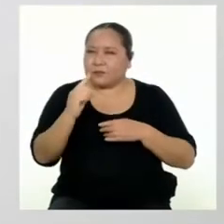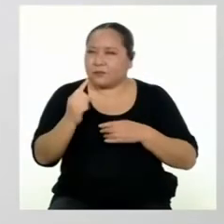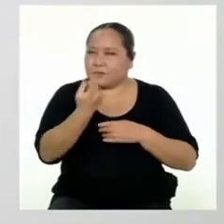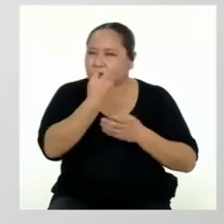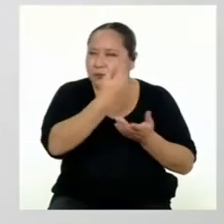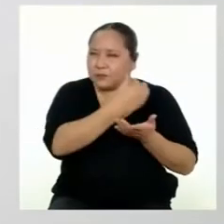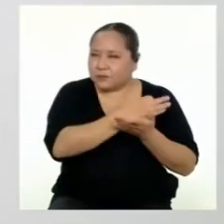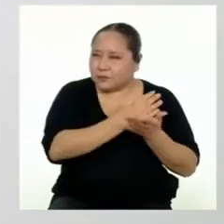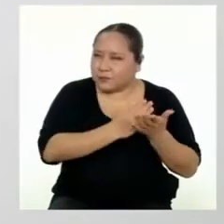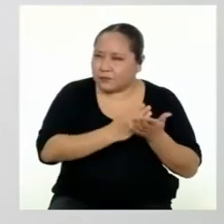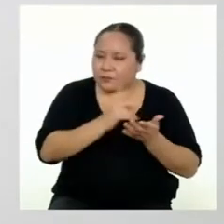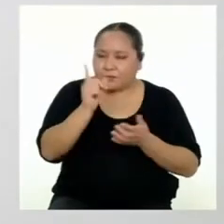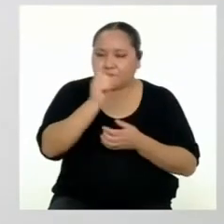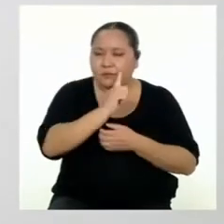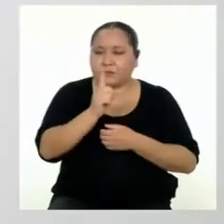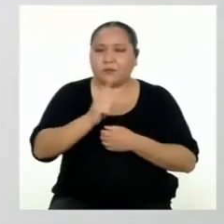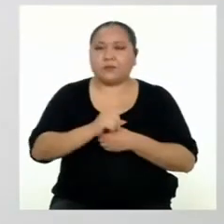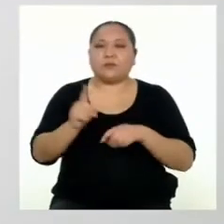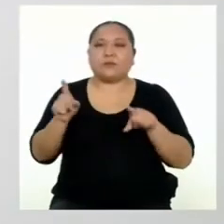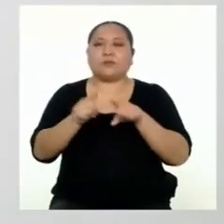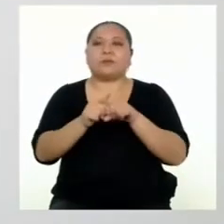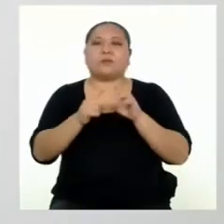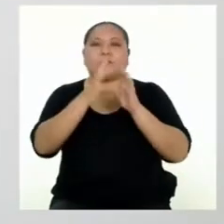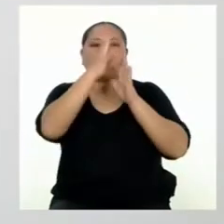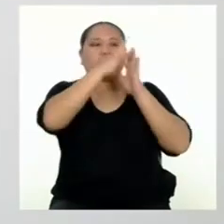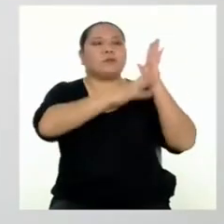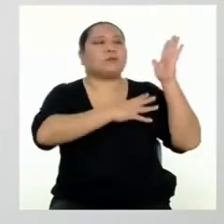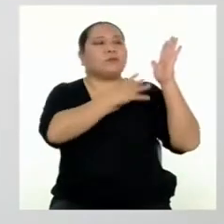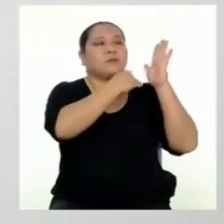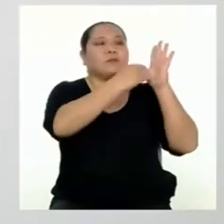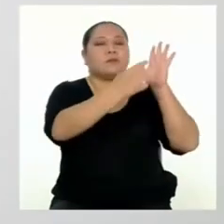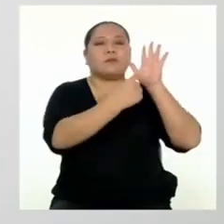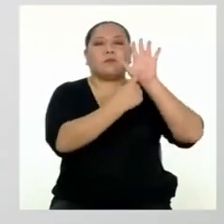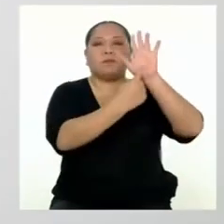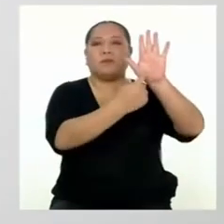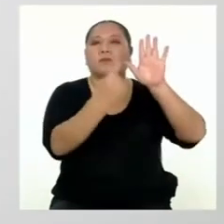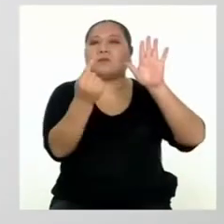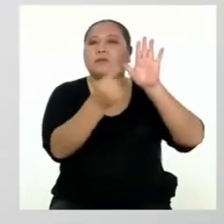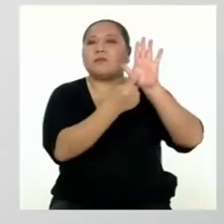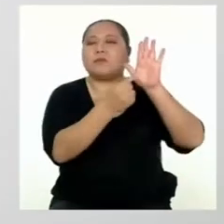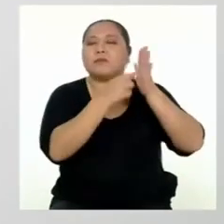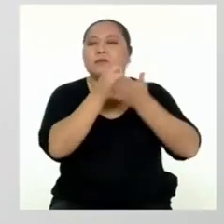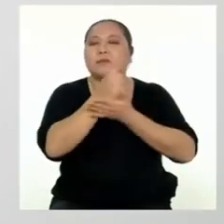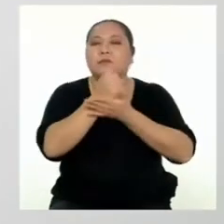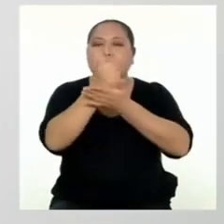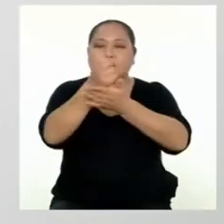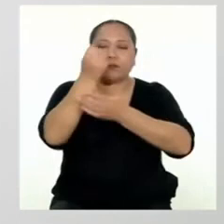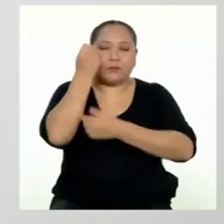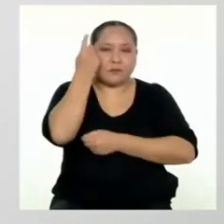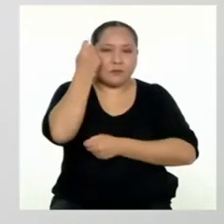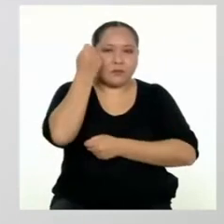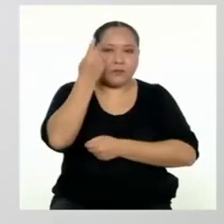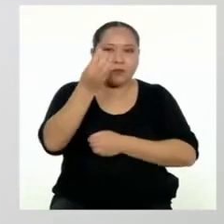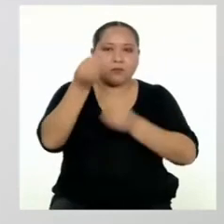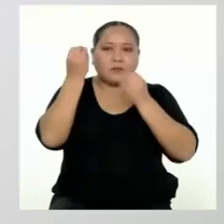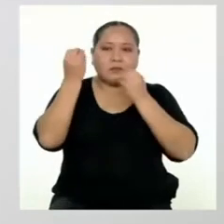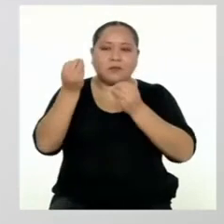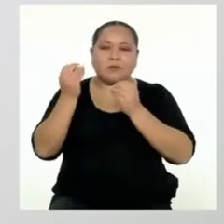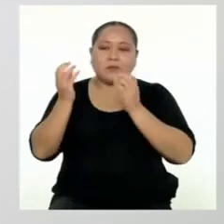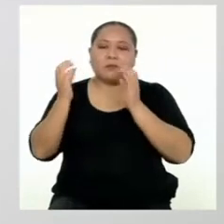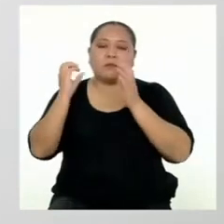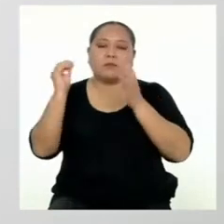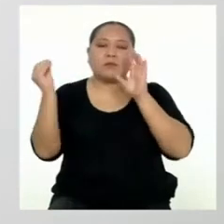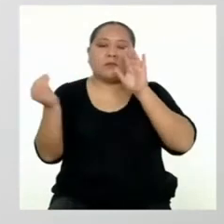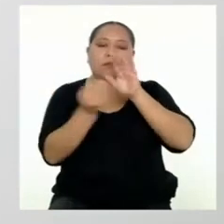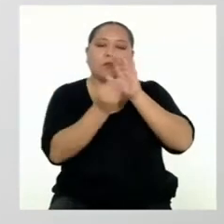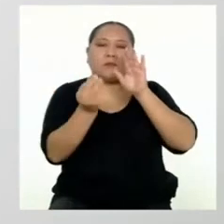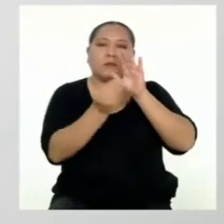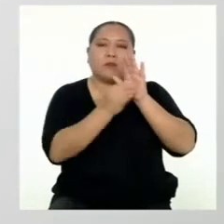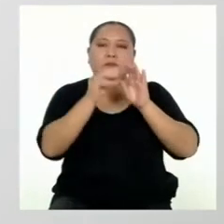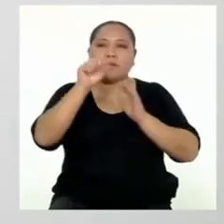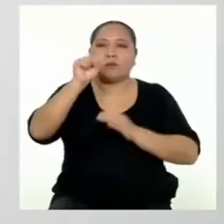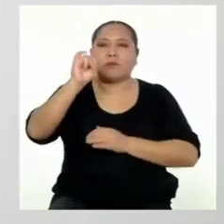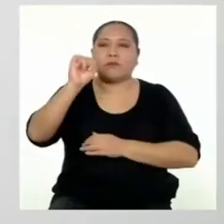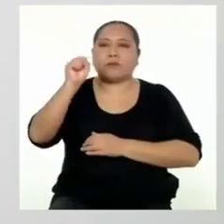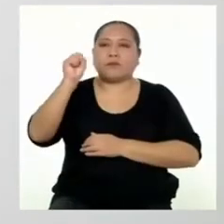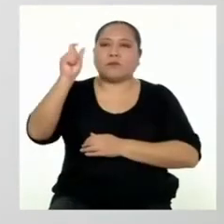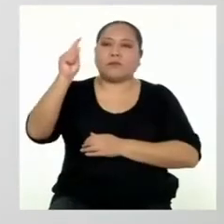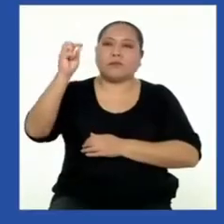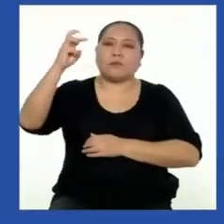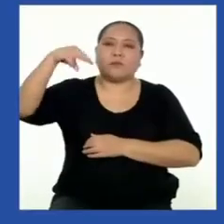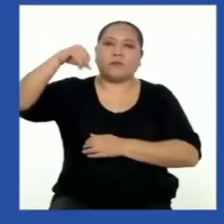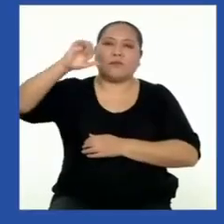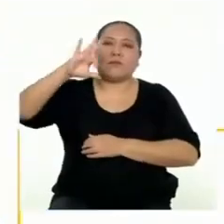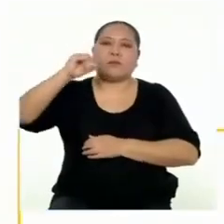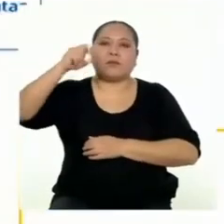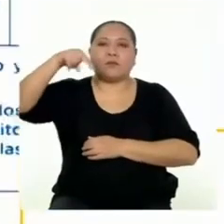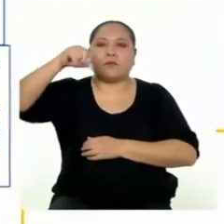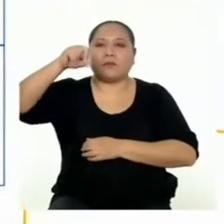único elemento. Aquí tengo un gráfico que nos va a ayudar a comprender cómo está compuesto el sistema financiero